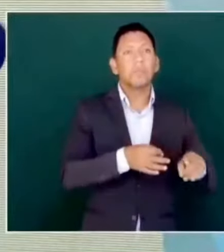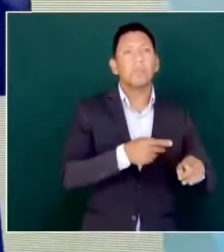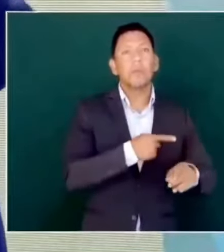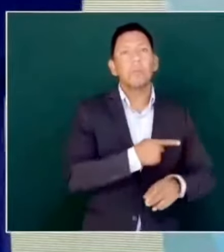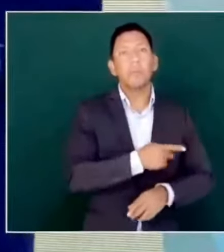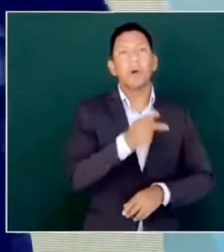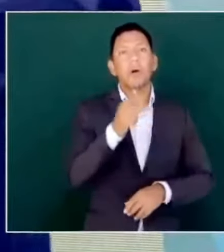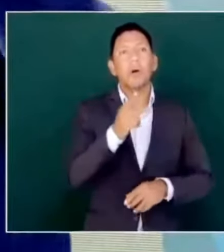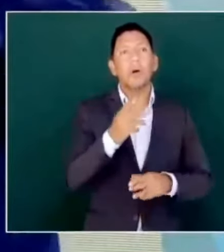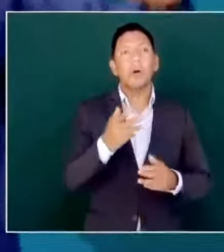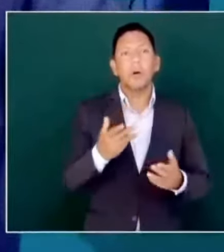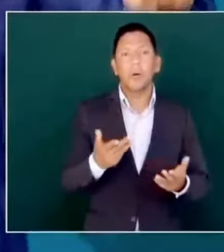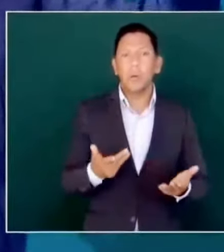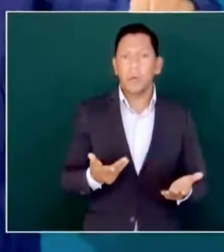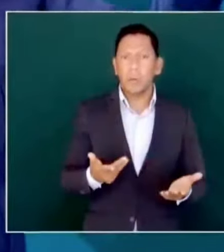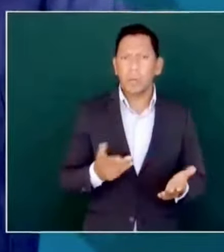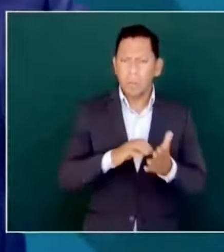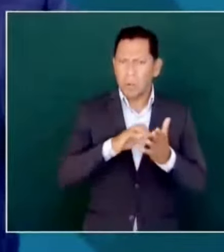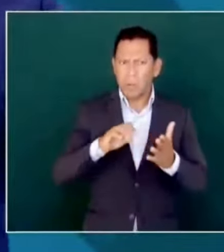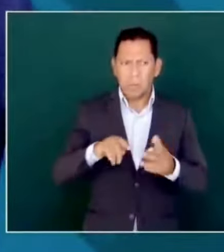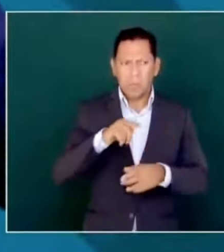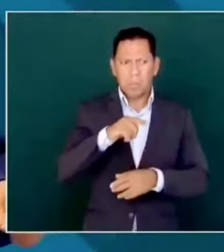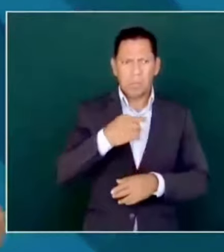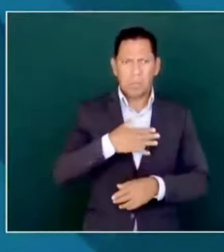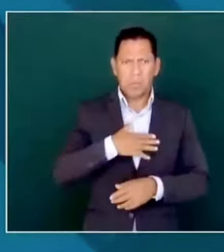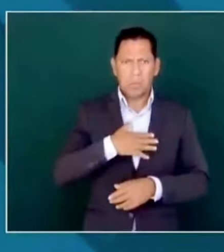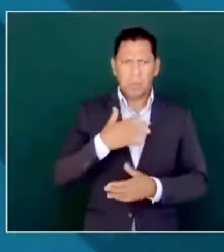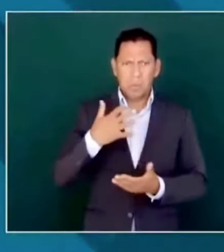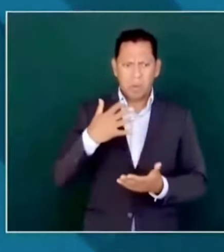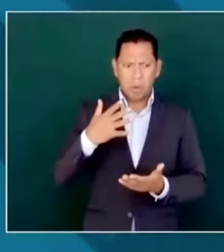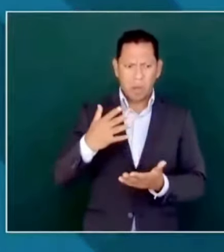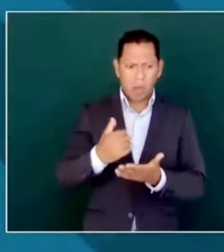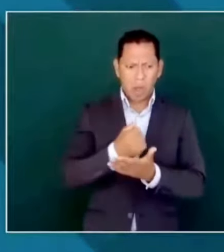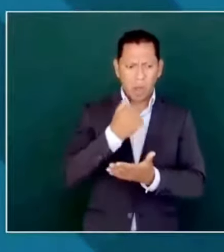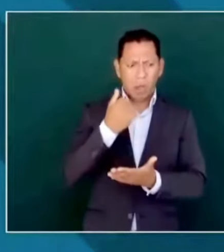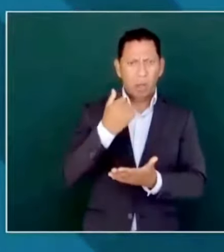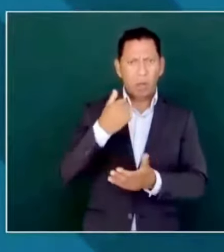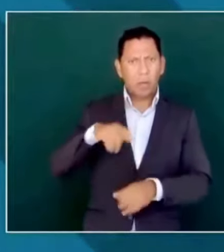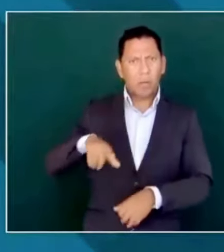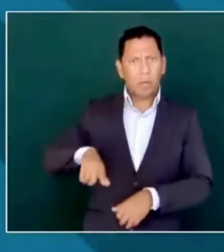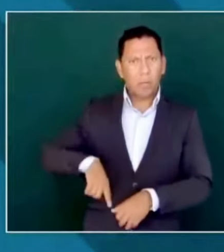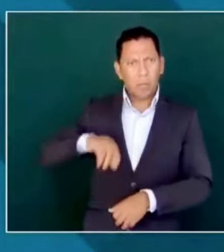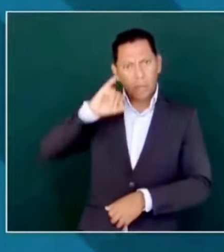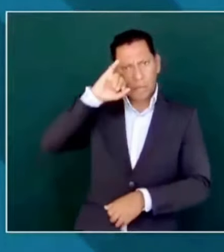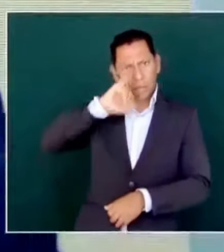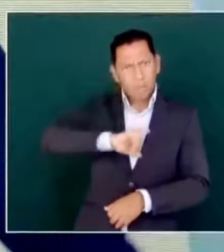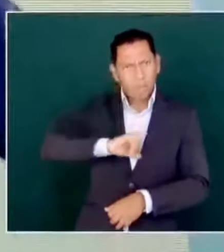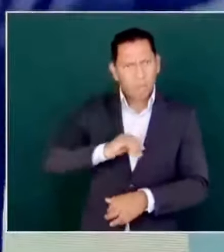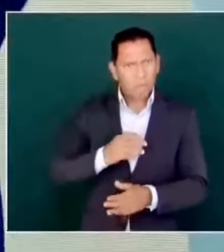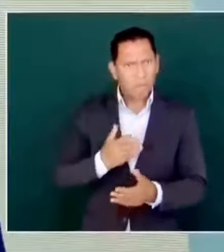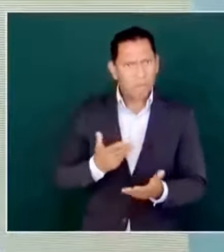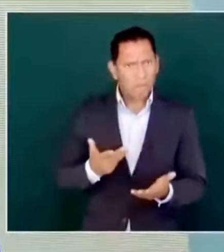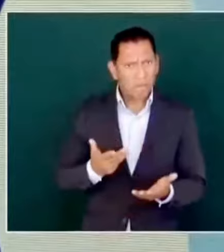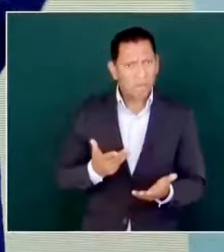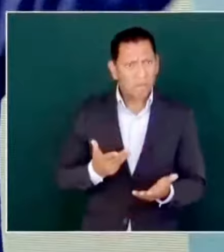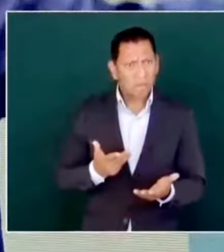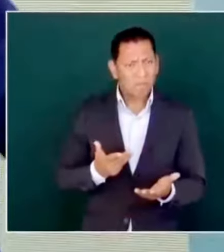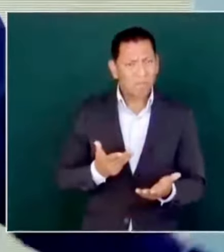¿por qué gano como jefe de gobierno si estaba la ola